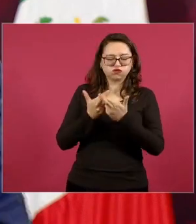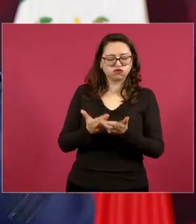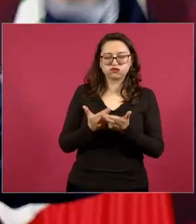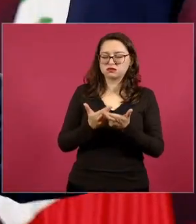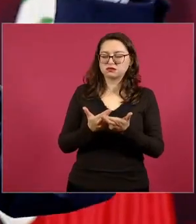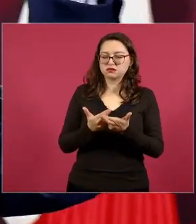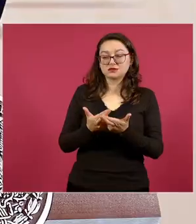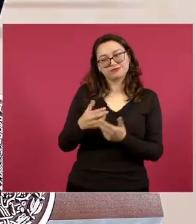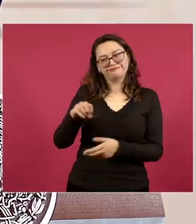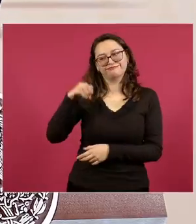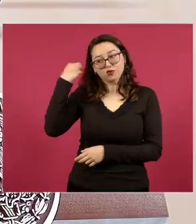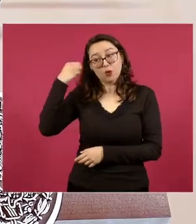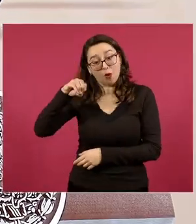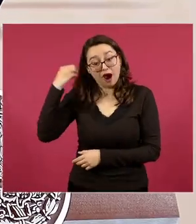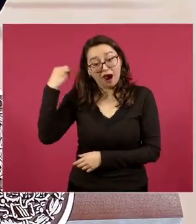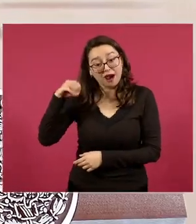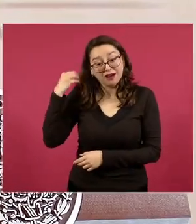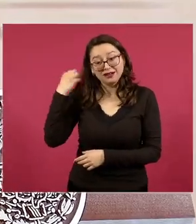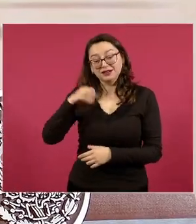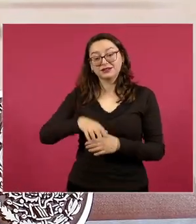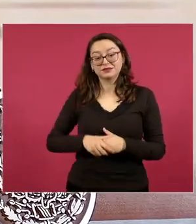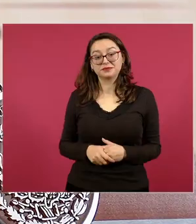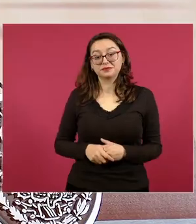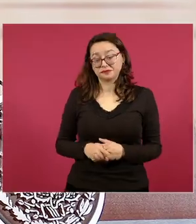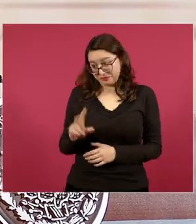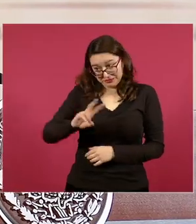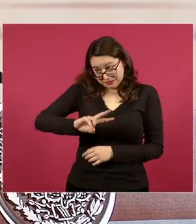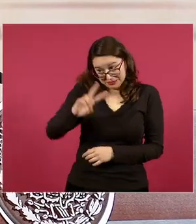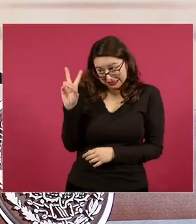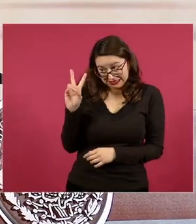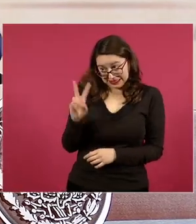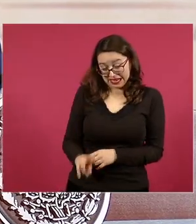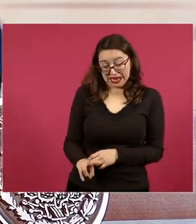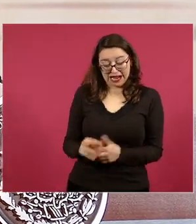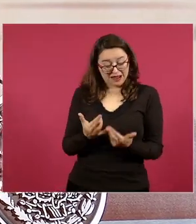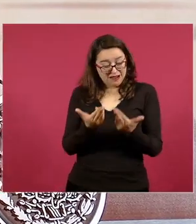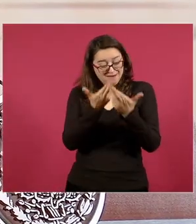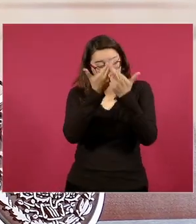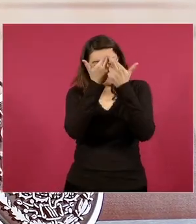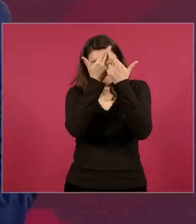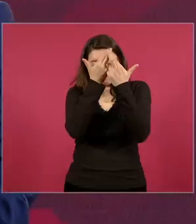pero con mucho